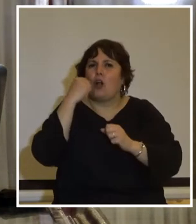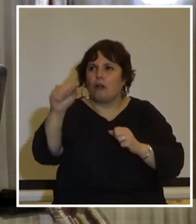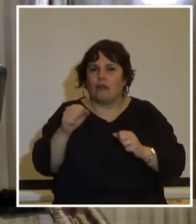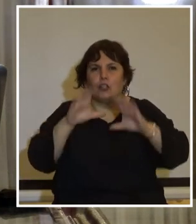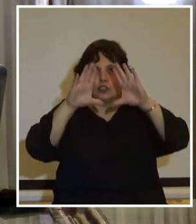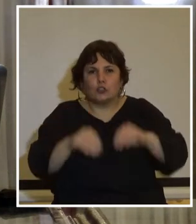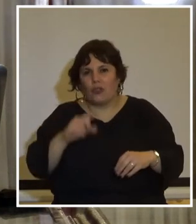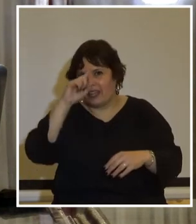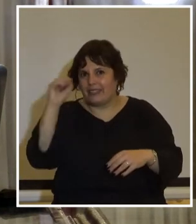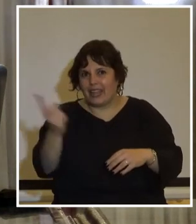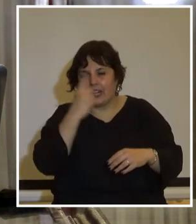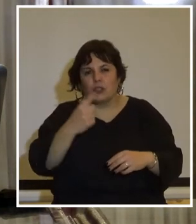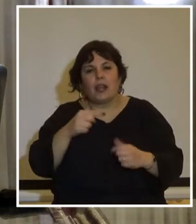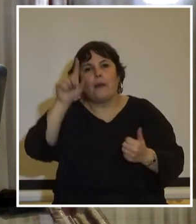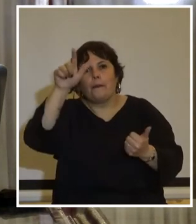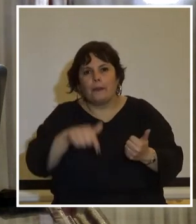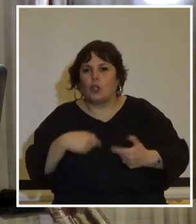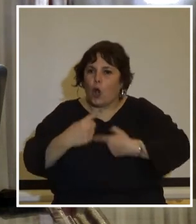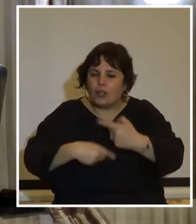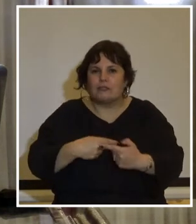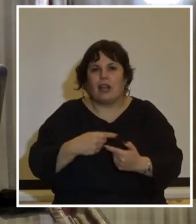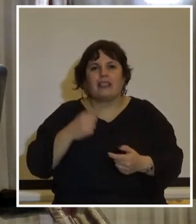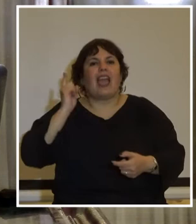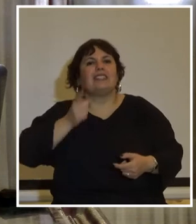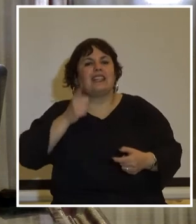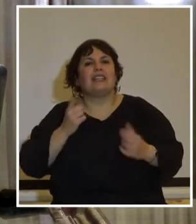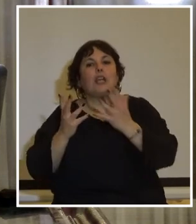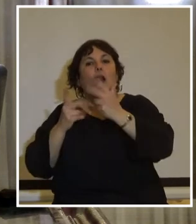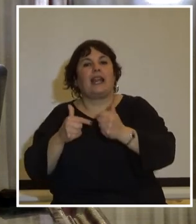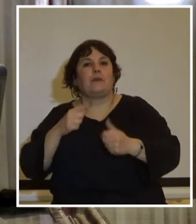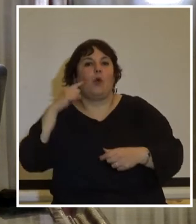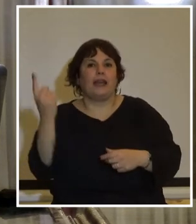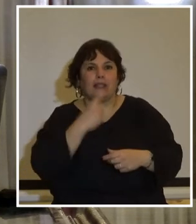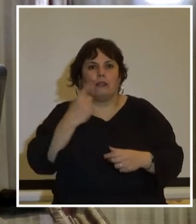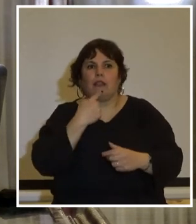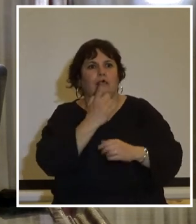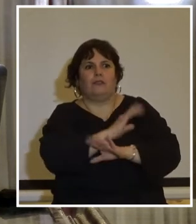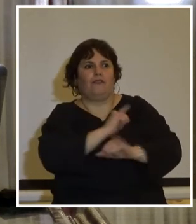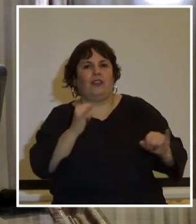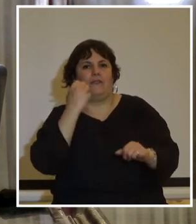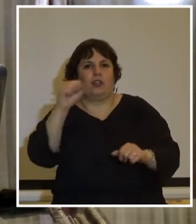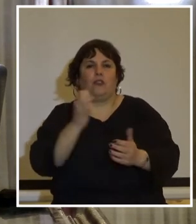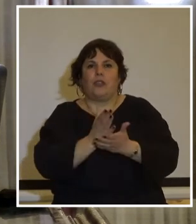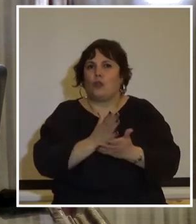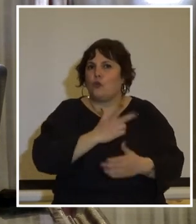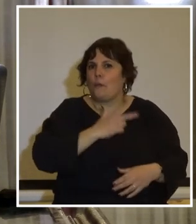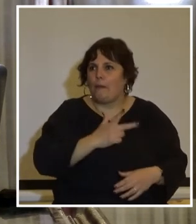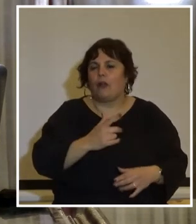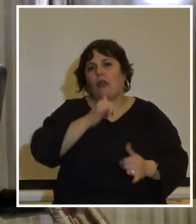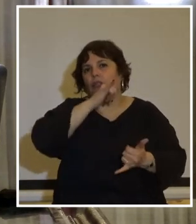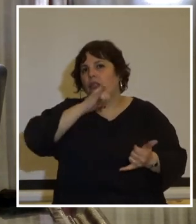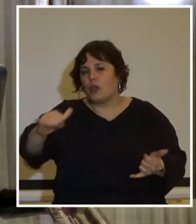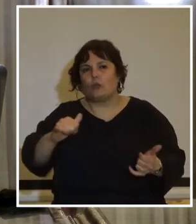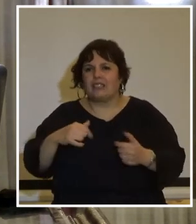instrumentos internacionales trajo aparejada la constante exigencia de organismos internacionales al cese de las violaciones de los derechos humanos denunciando la